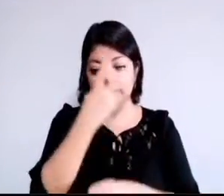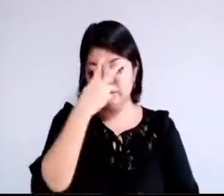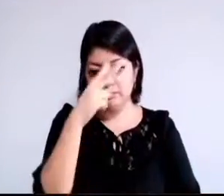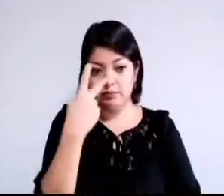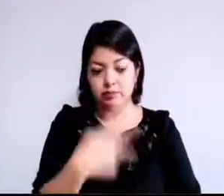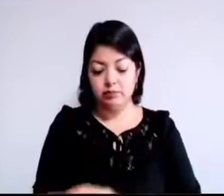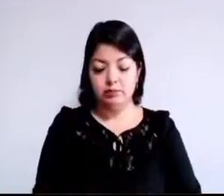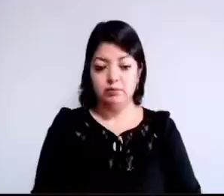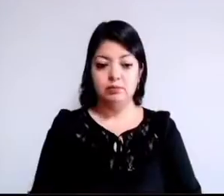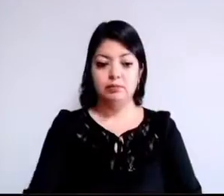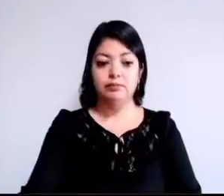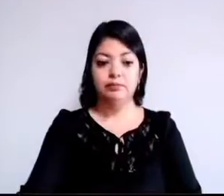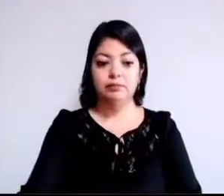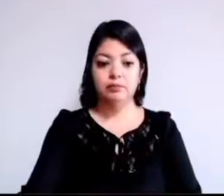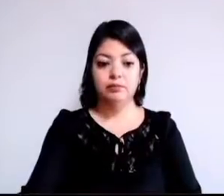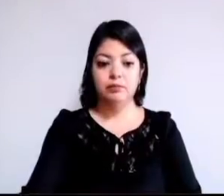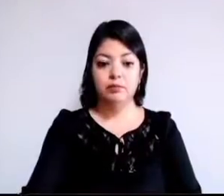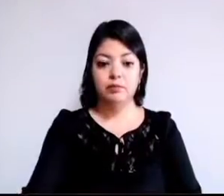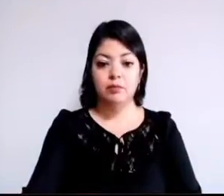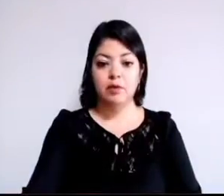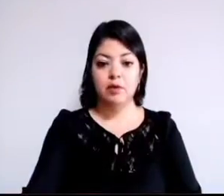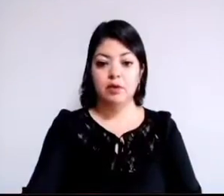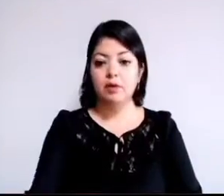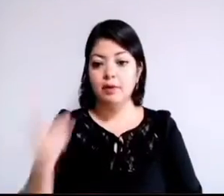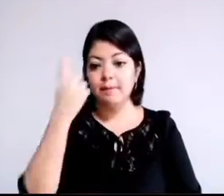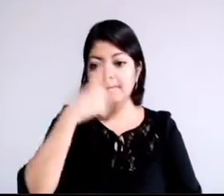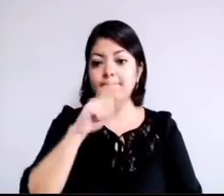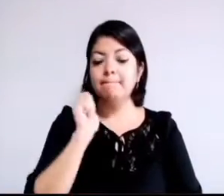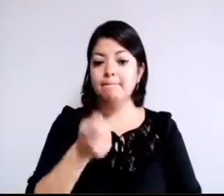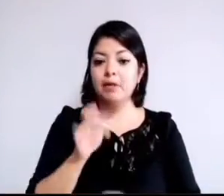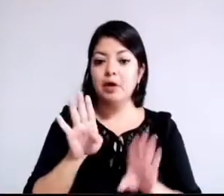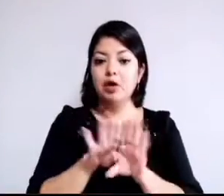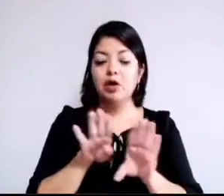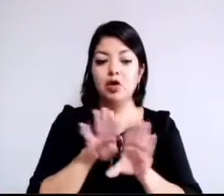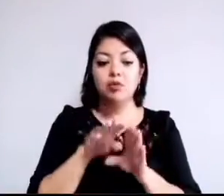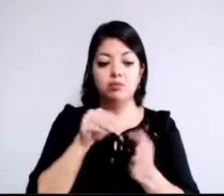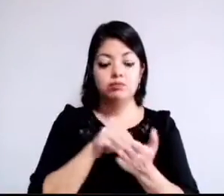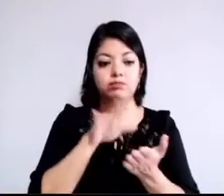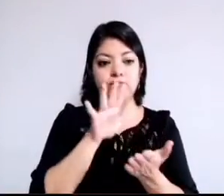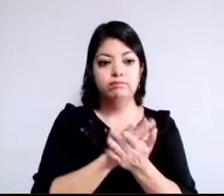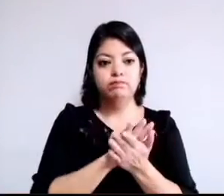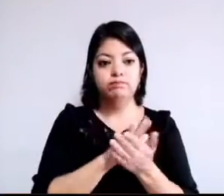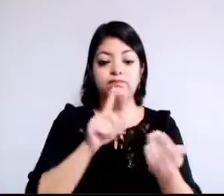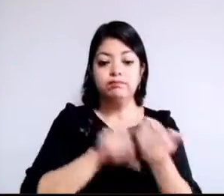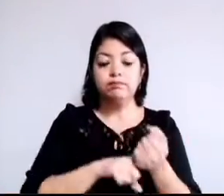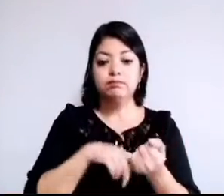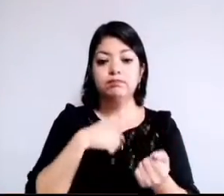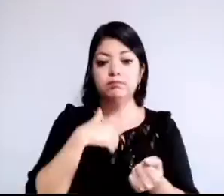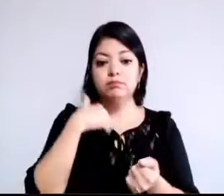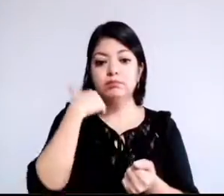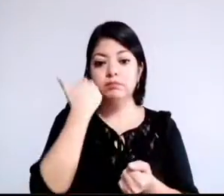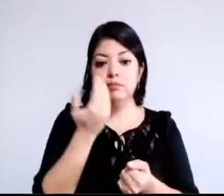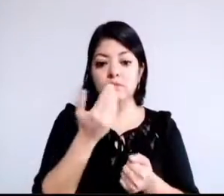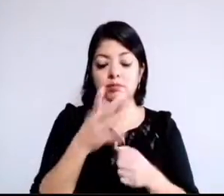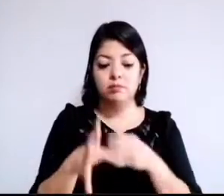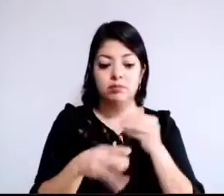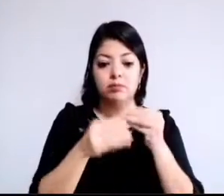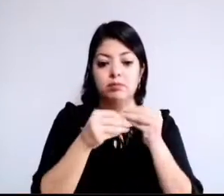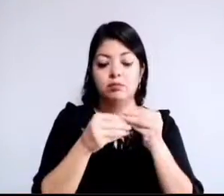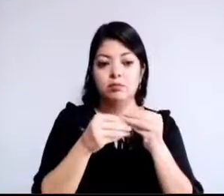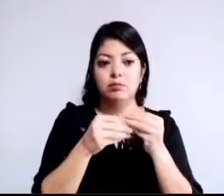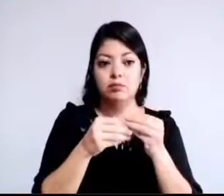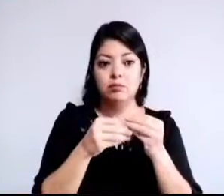iniciativa con proyecto de decreto, mediante el cual se adiciona el capítulo